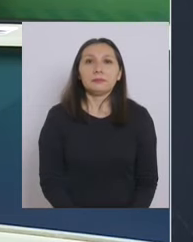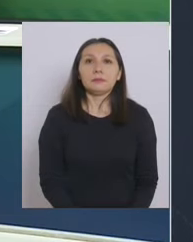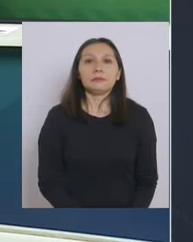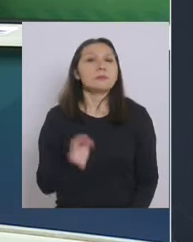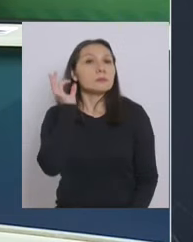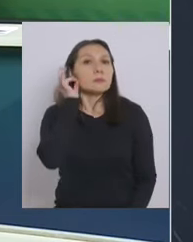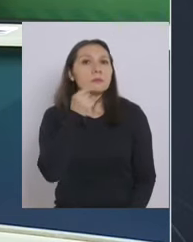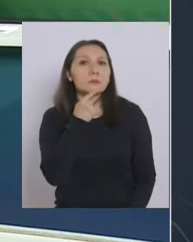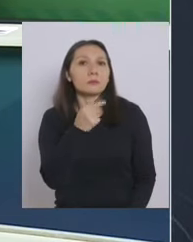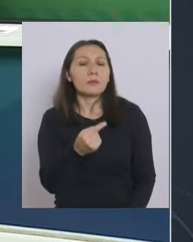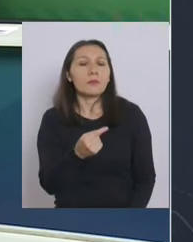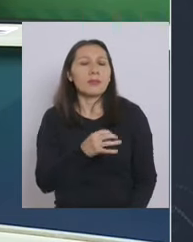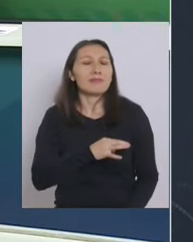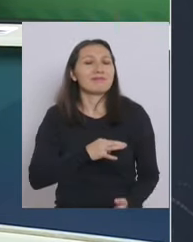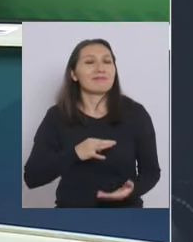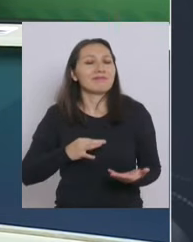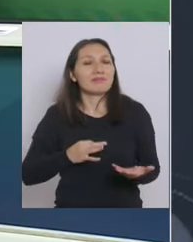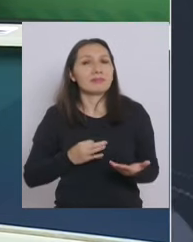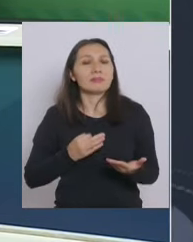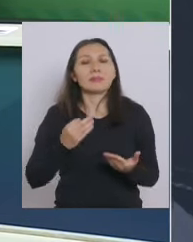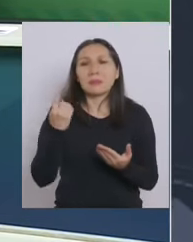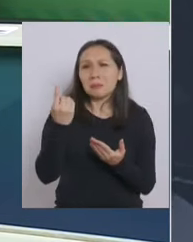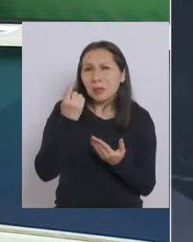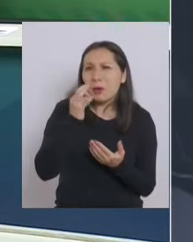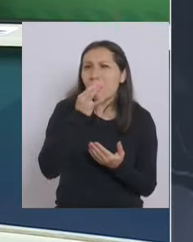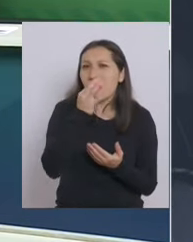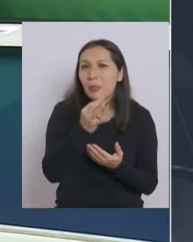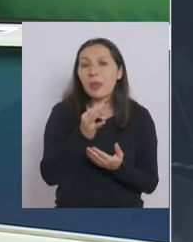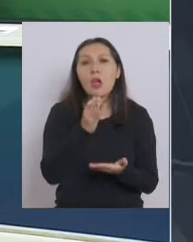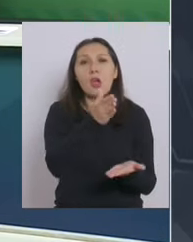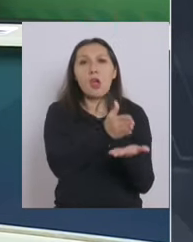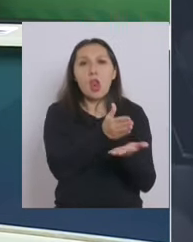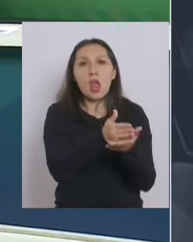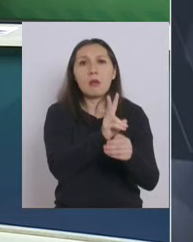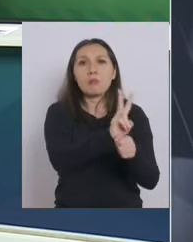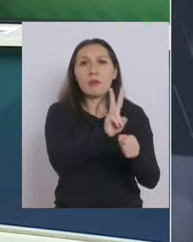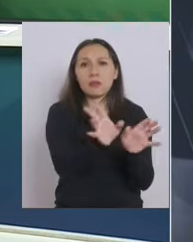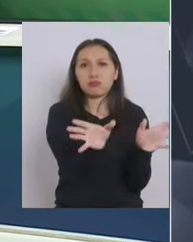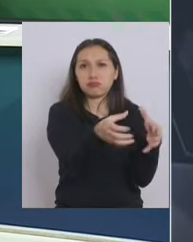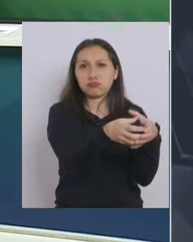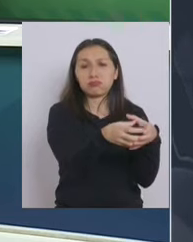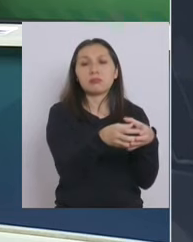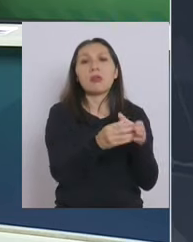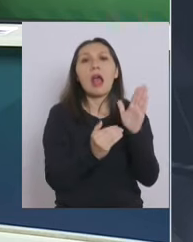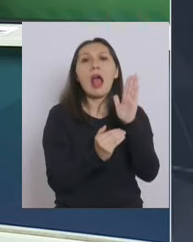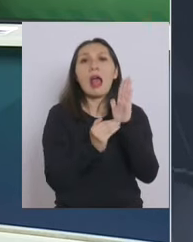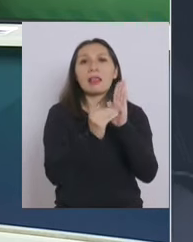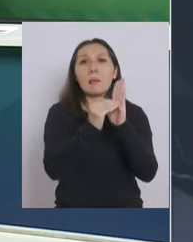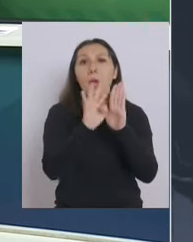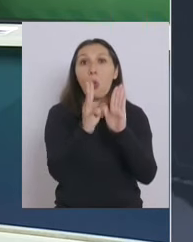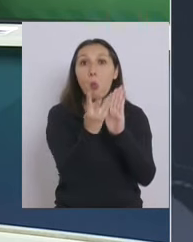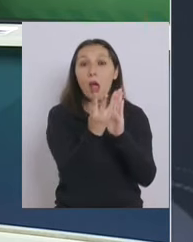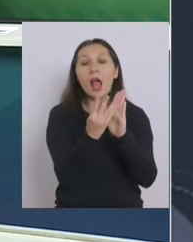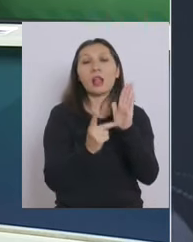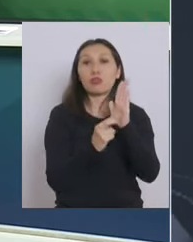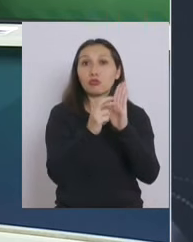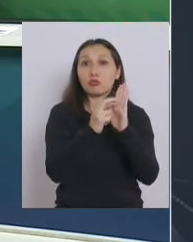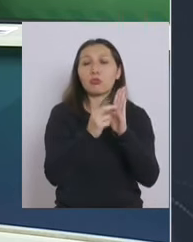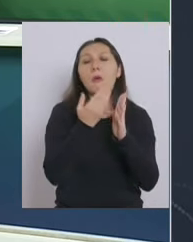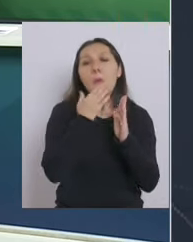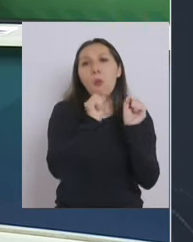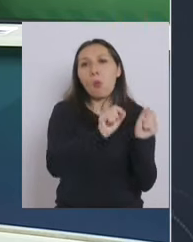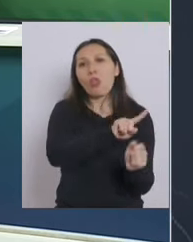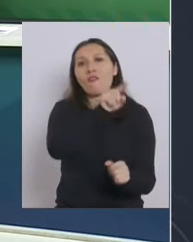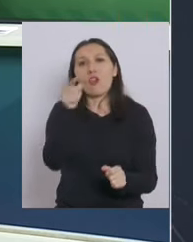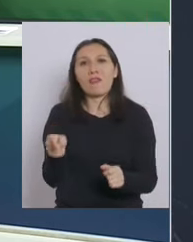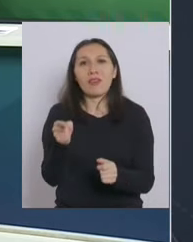ministro pero particularmente cuando el colegio profesores dice que en fase 4 ellos podrían volver desde el punto de vista de la salud y